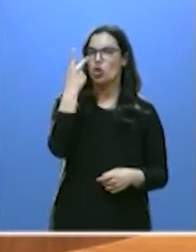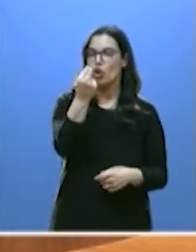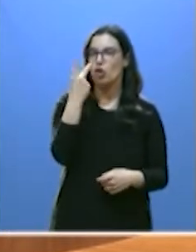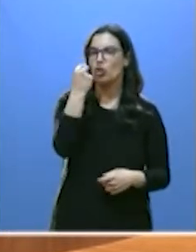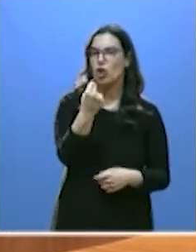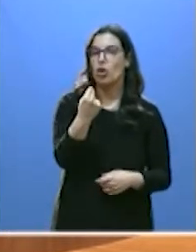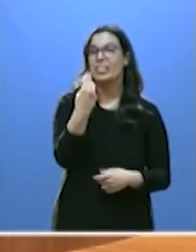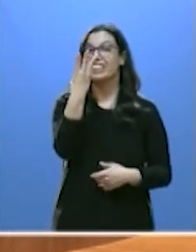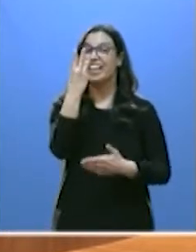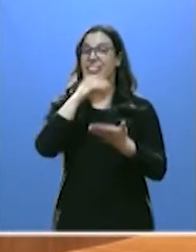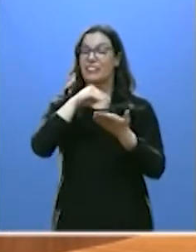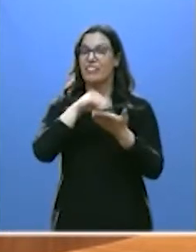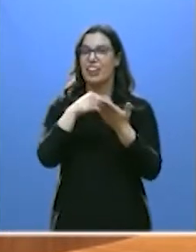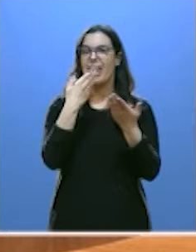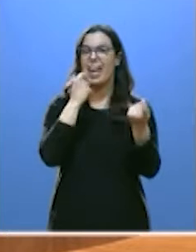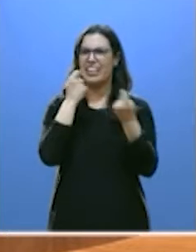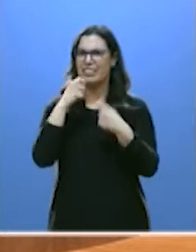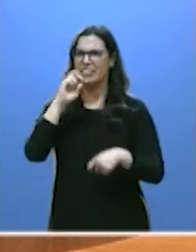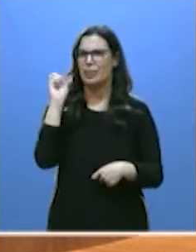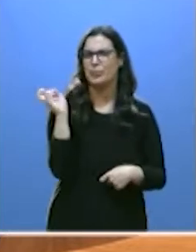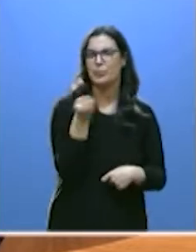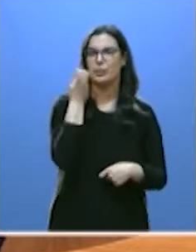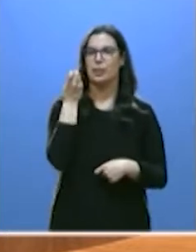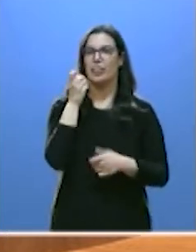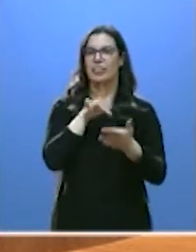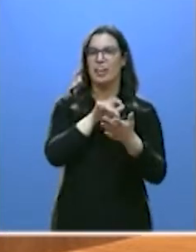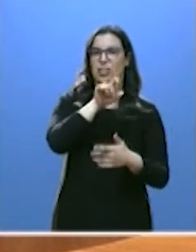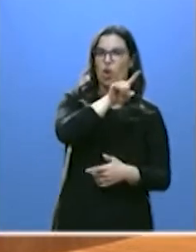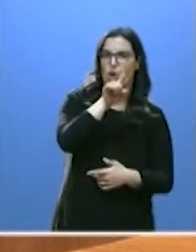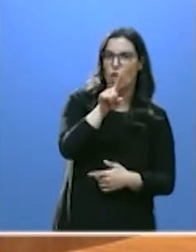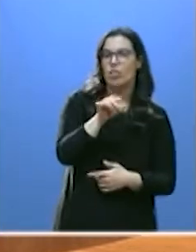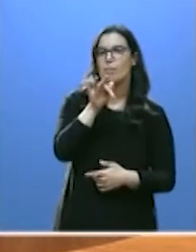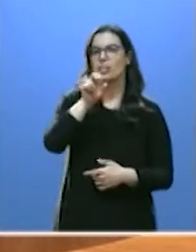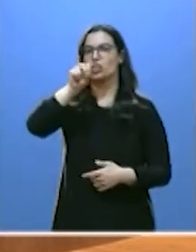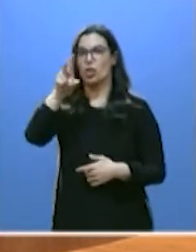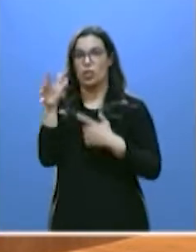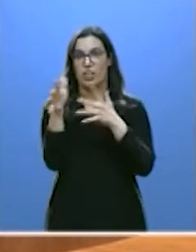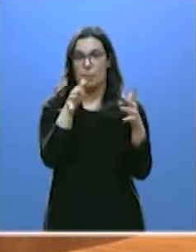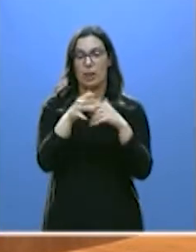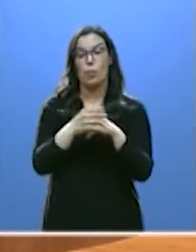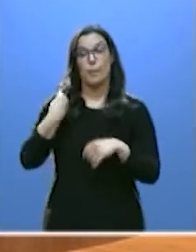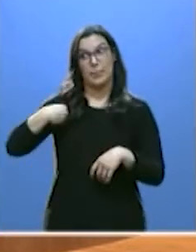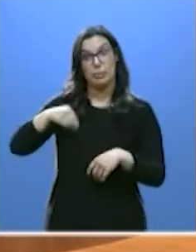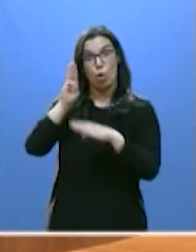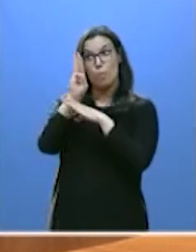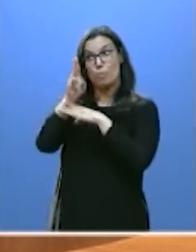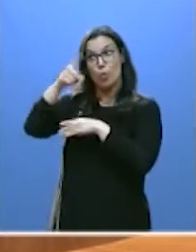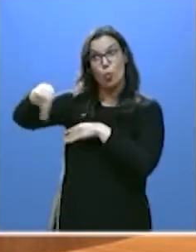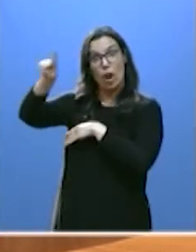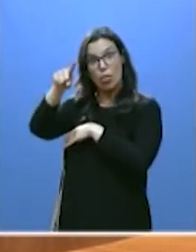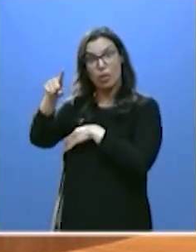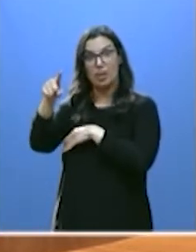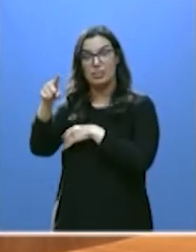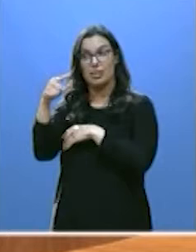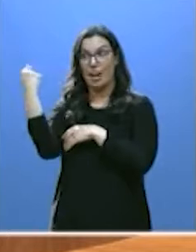nacionales los días 11 y 12 de marzo. Se lo han dicho también los propios procuradores en conjunto y de